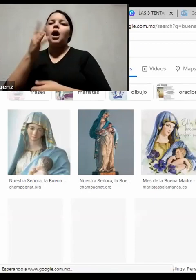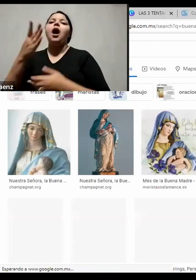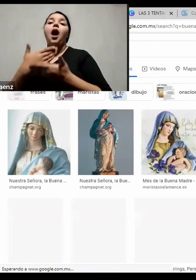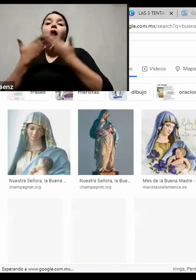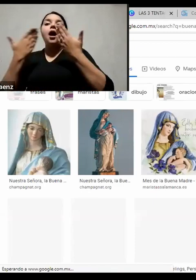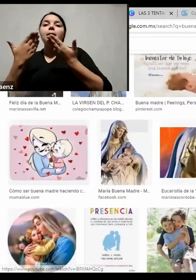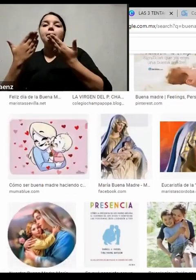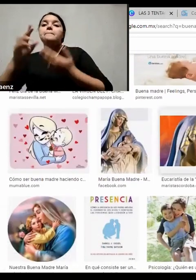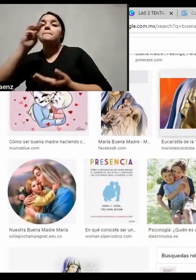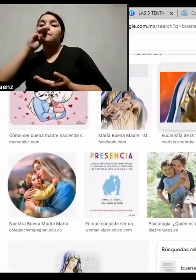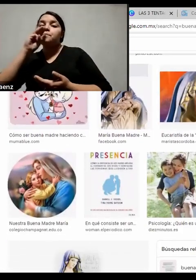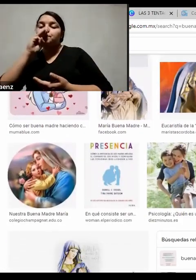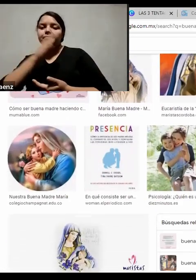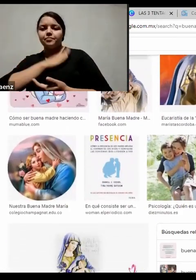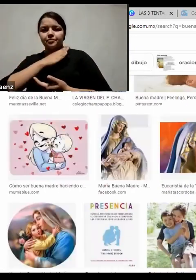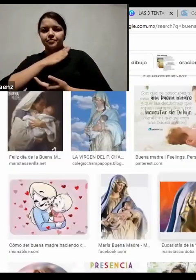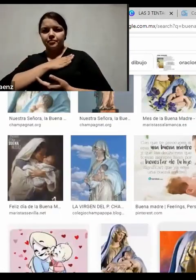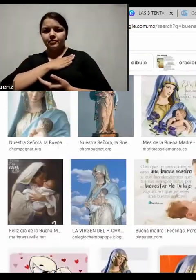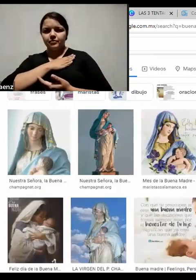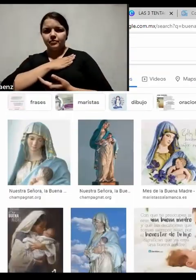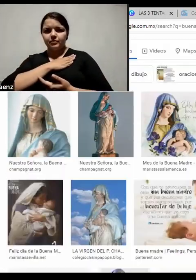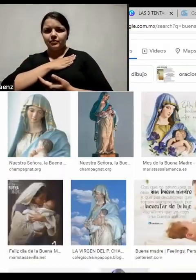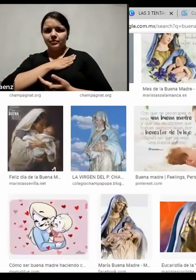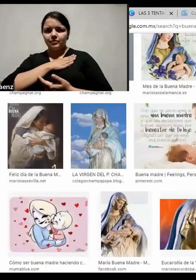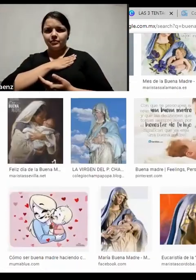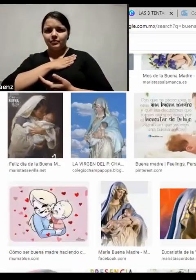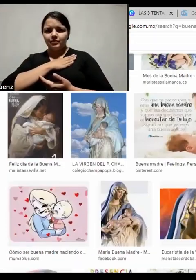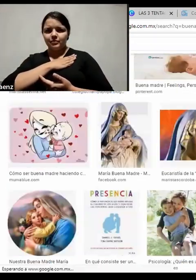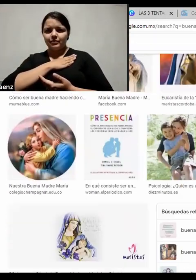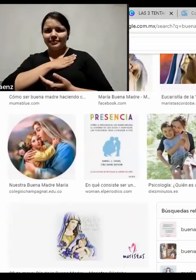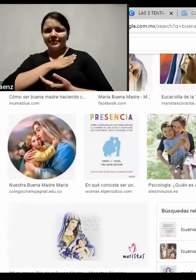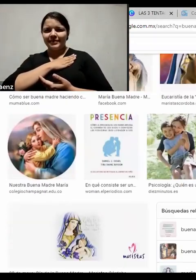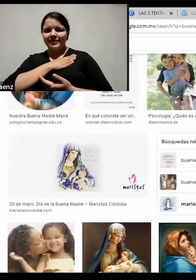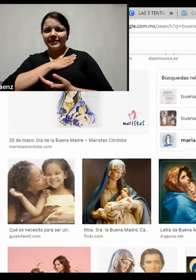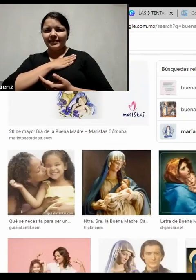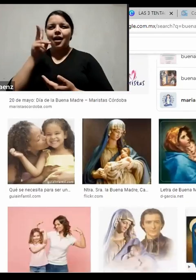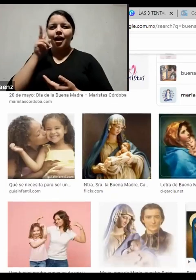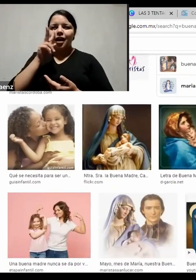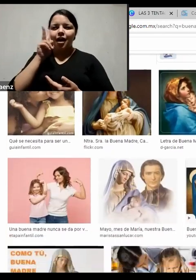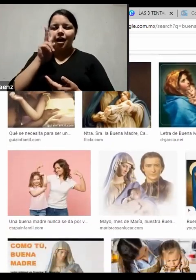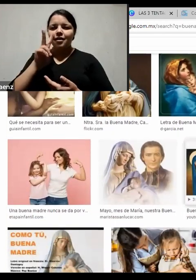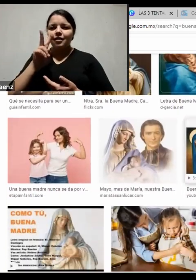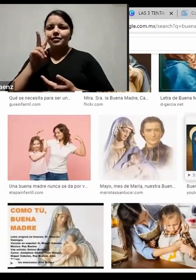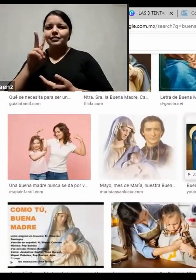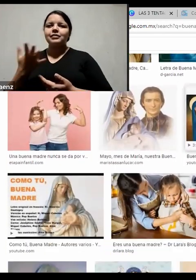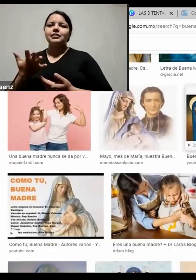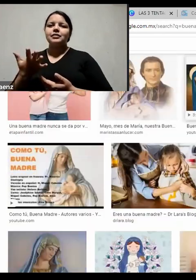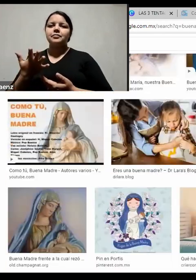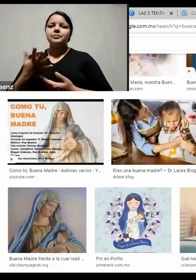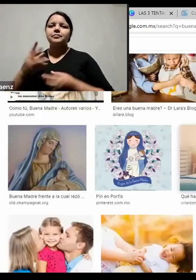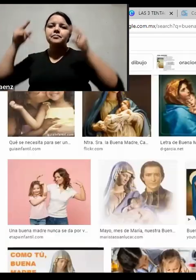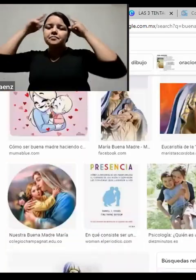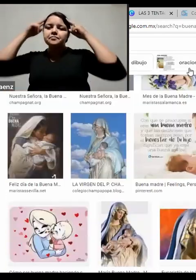Es manera, son maneras de verlo. Miren, incluso ahí nos ponen a nuestra mamita María, ¿verdad?